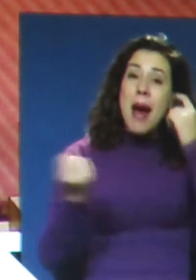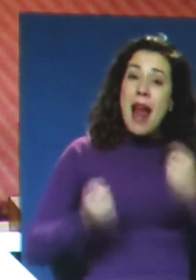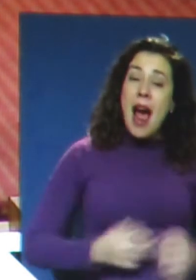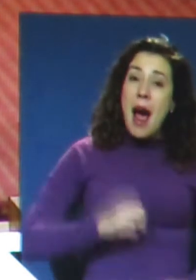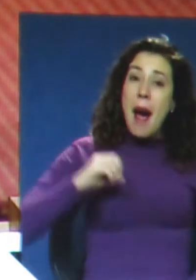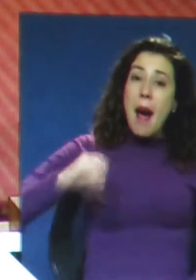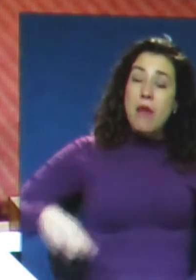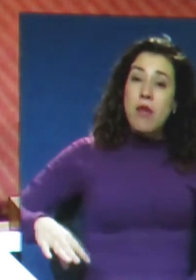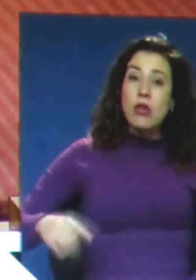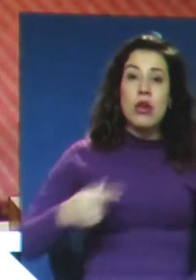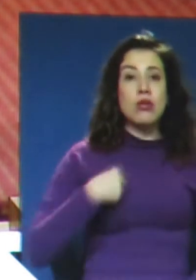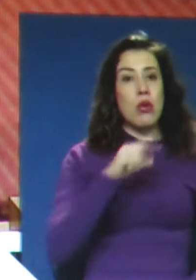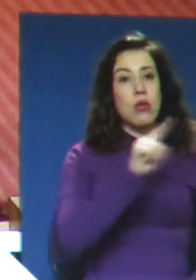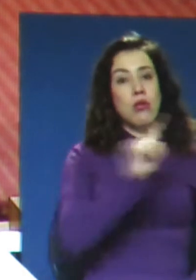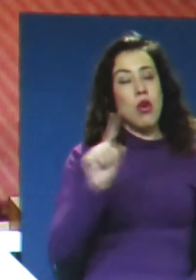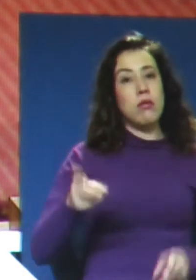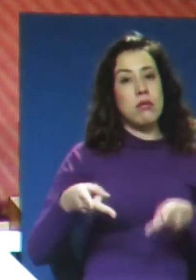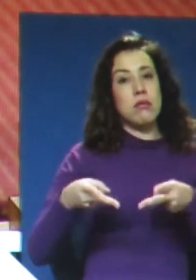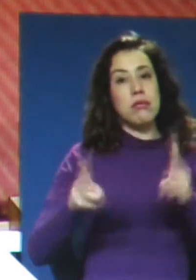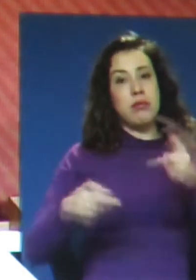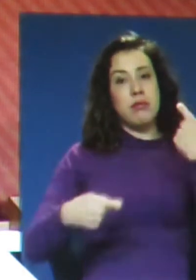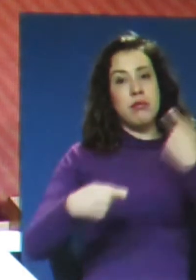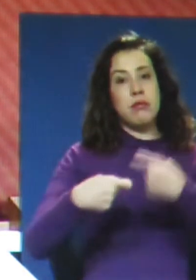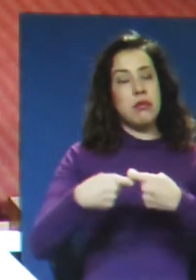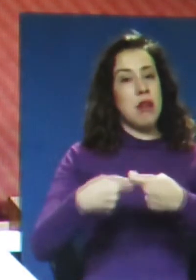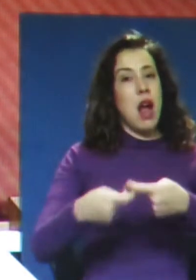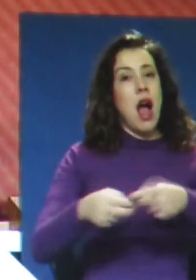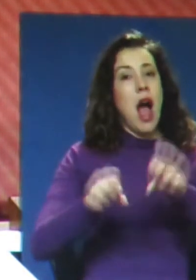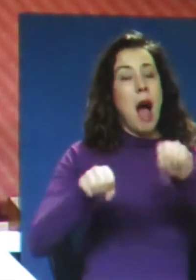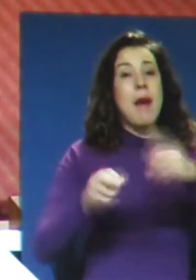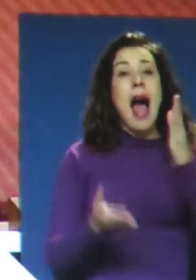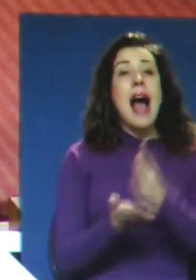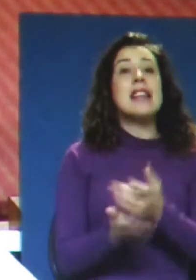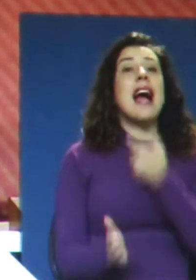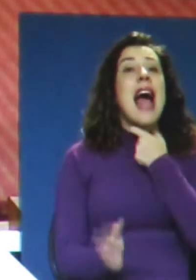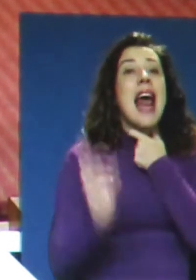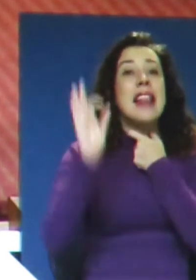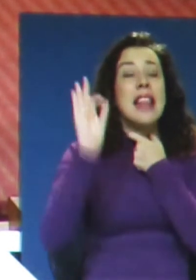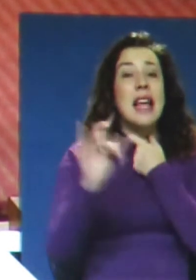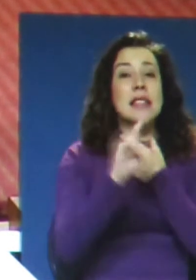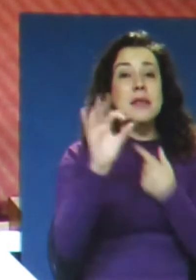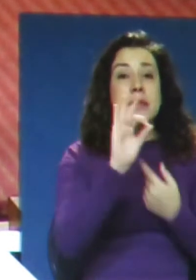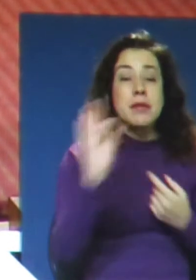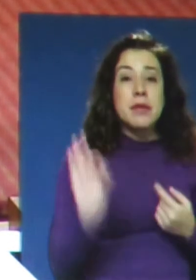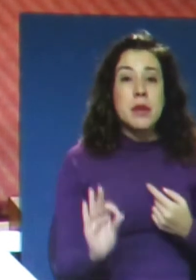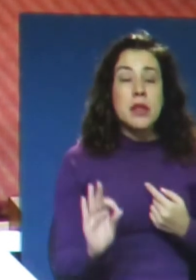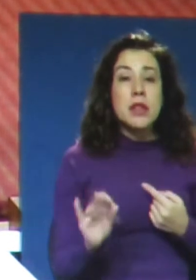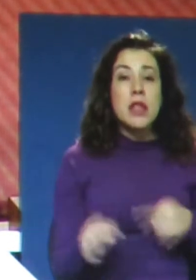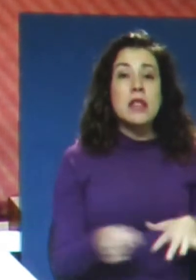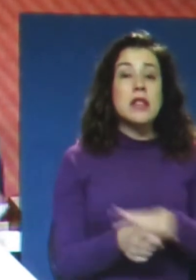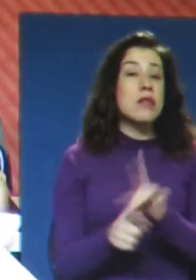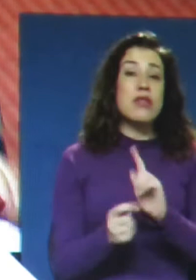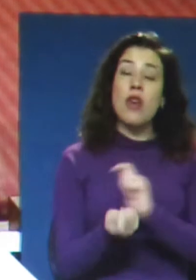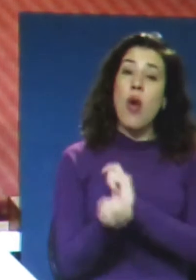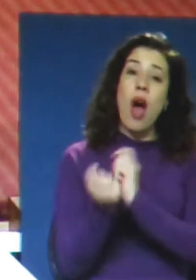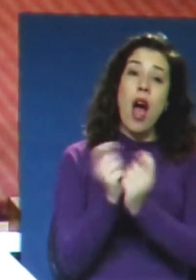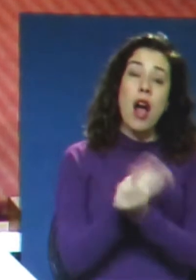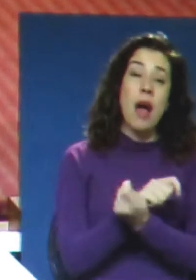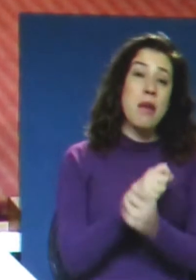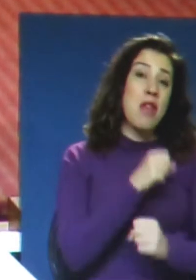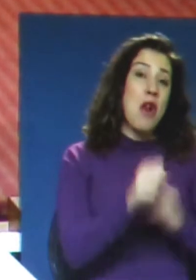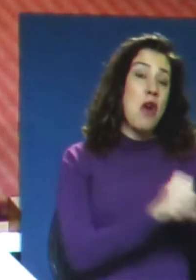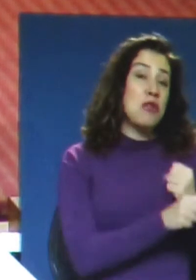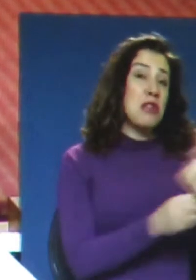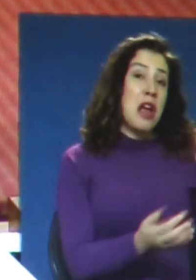aborto, no voy a estar disponible a aprobar hasta que estas garantías existan y este escenario no ha cambiado en los últimos